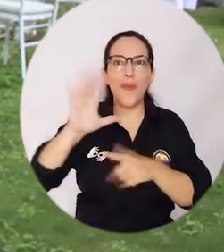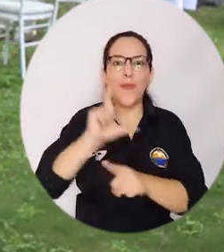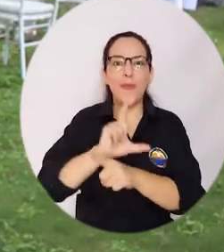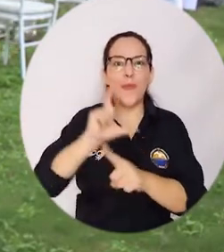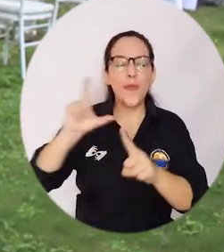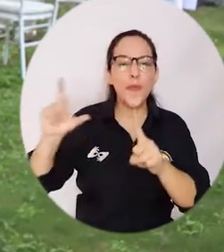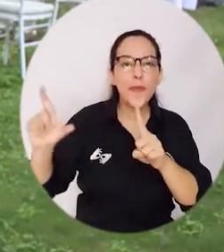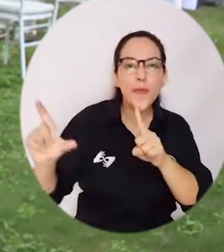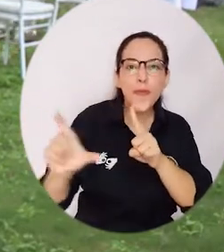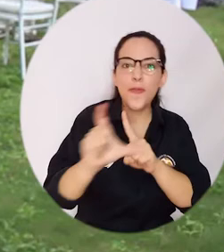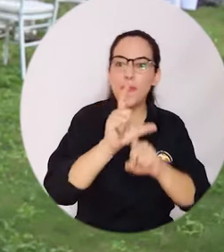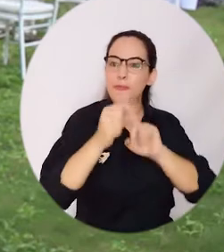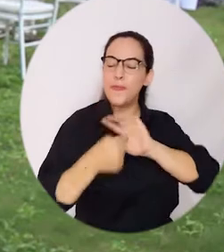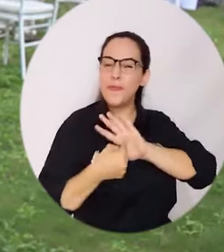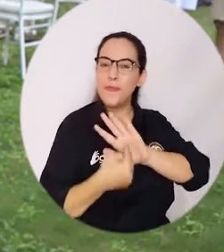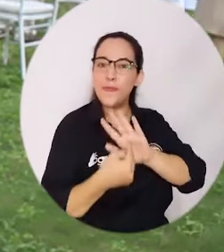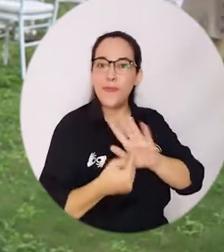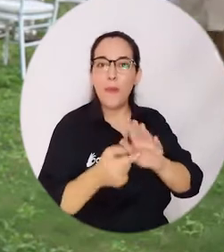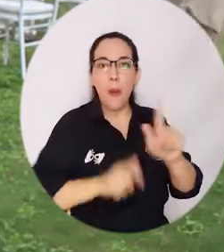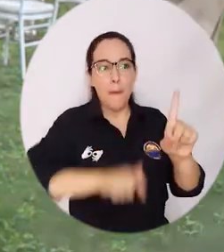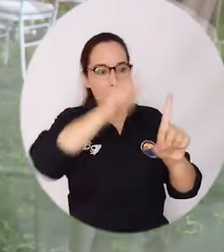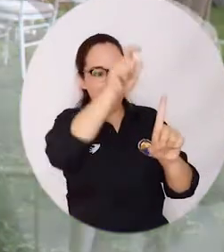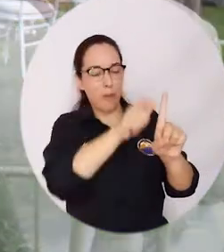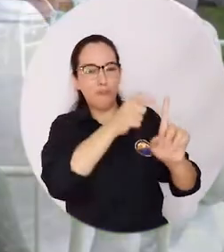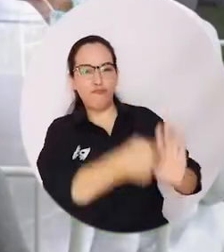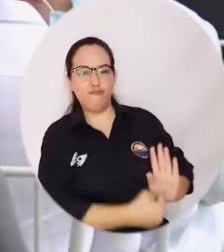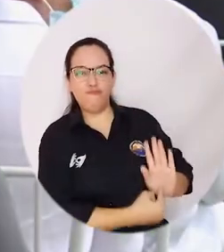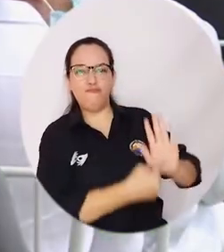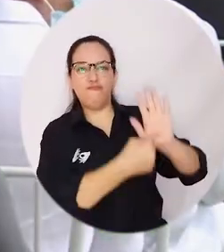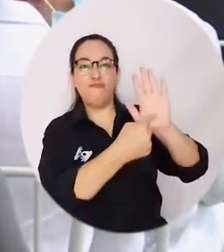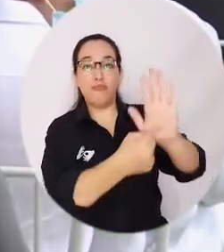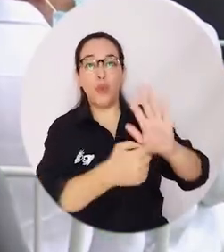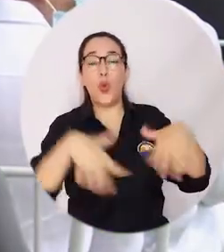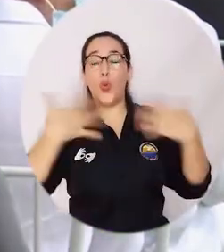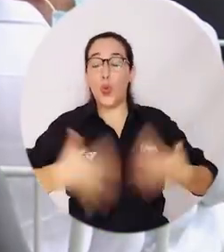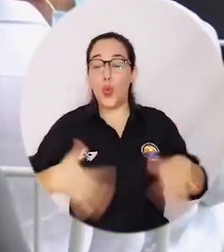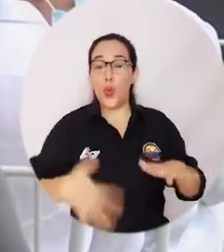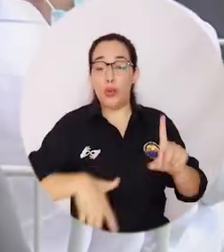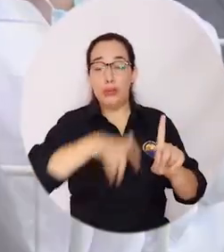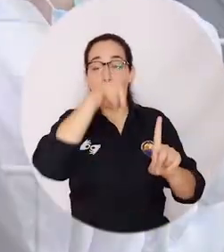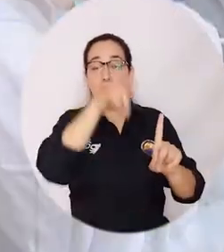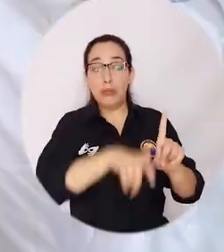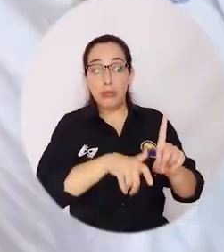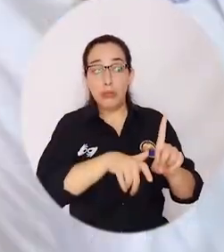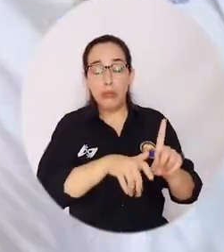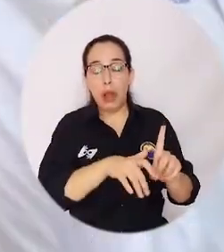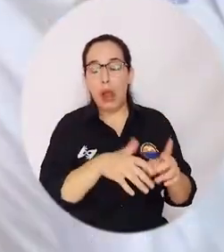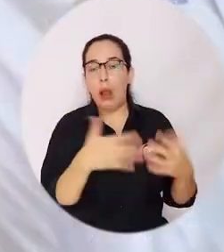académicas y culturales y como persona dejó.